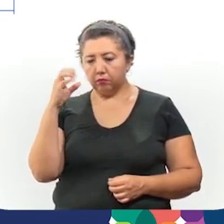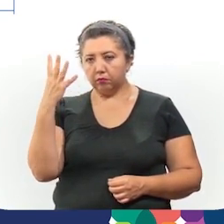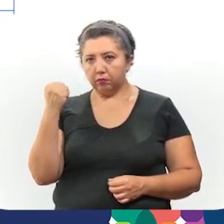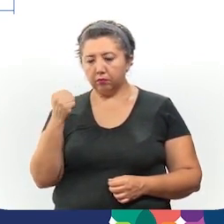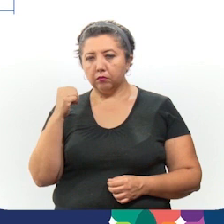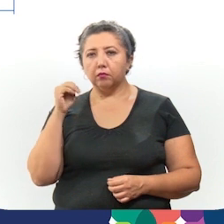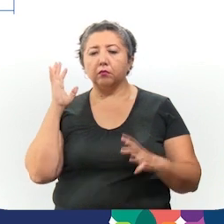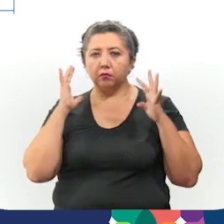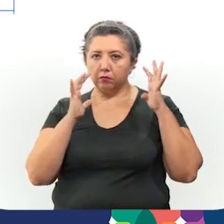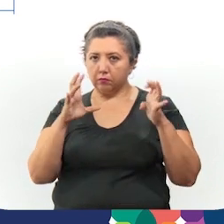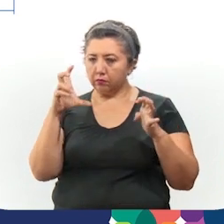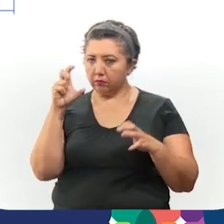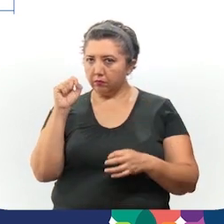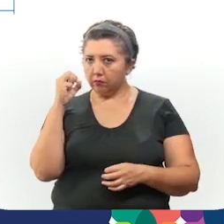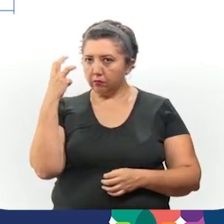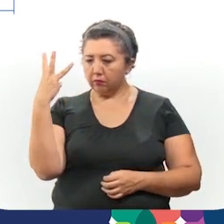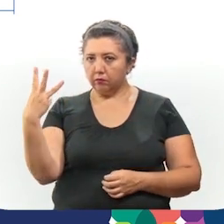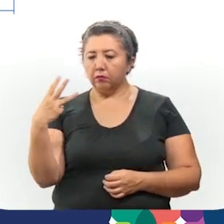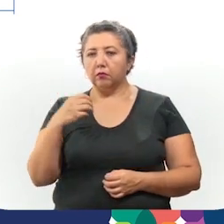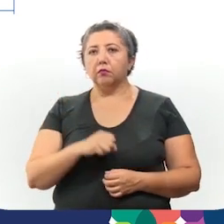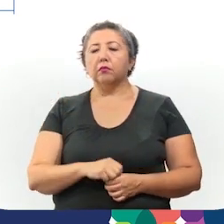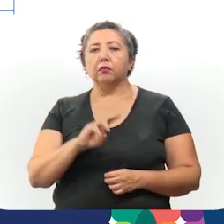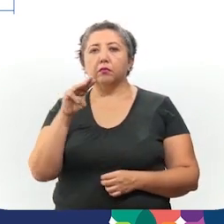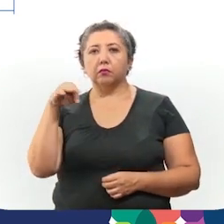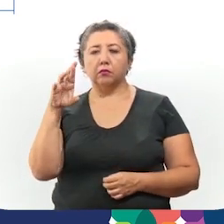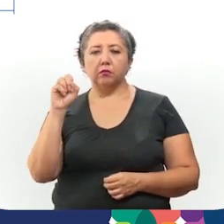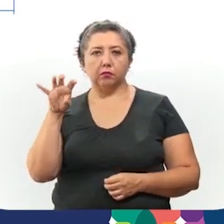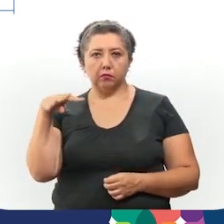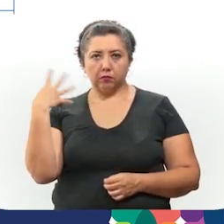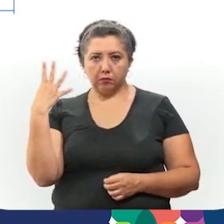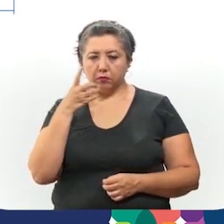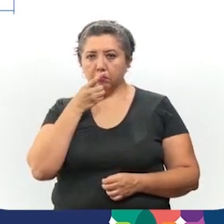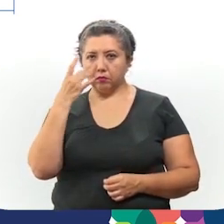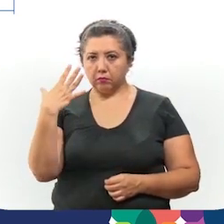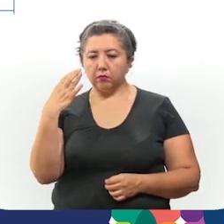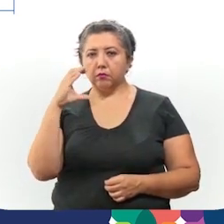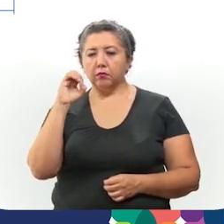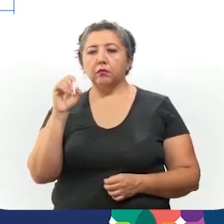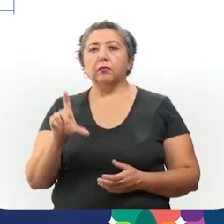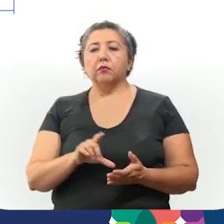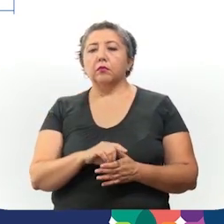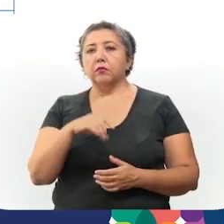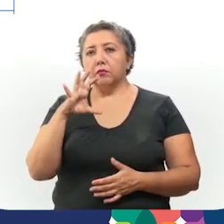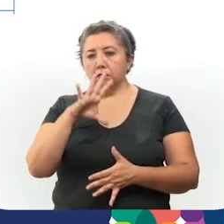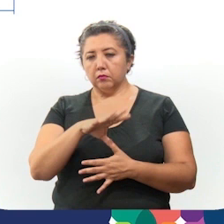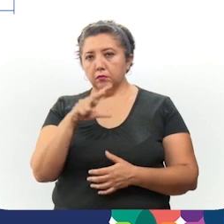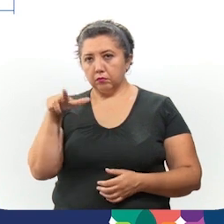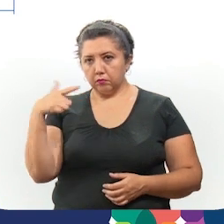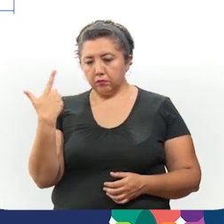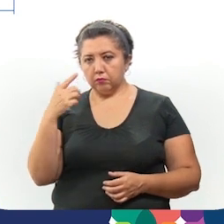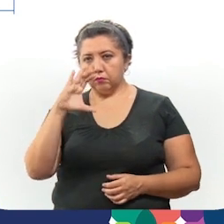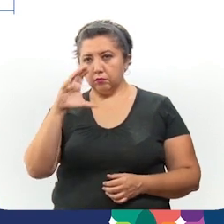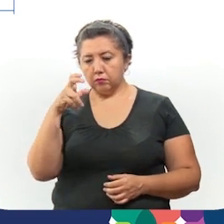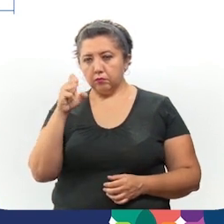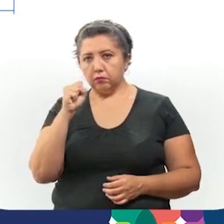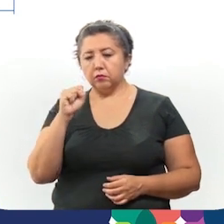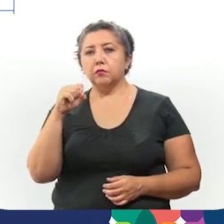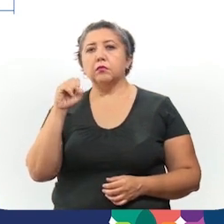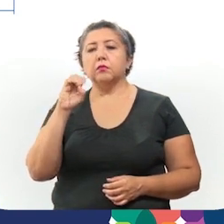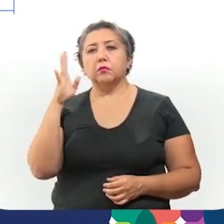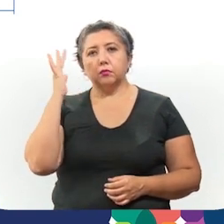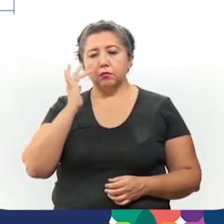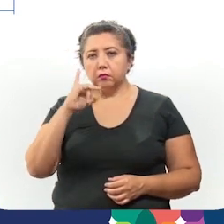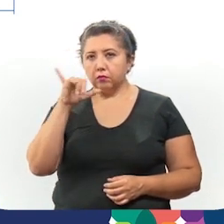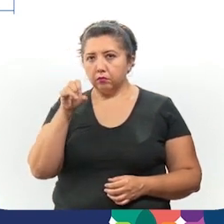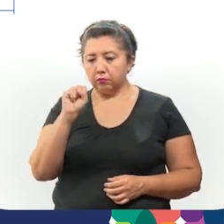Francisco de Montejo, 23, Unidad Morelos, 14, Cinco Colonias y las Américas, 12, Chichis Suárez, San José Tecó